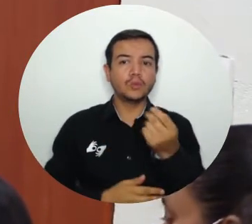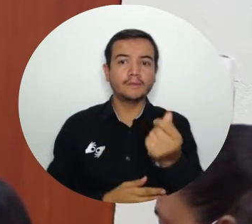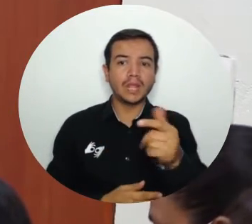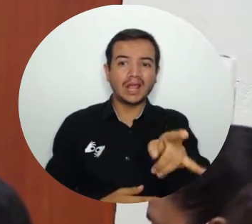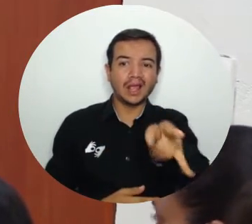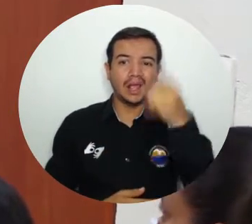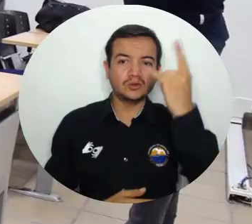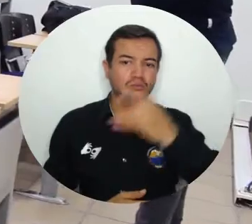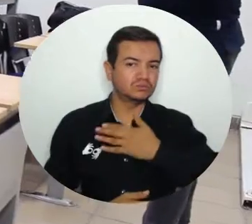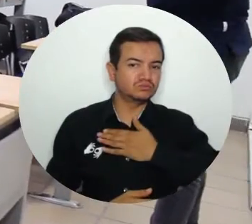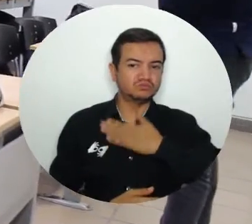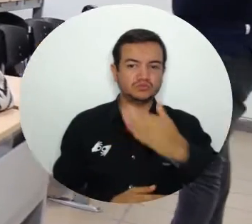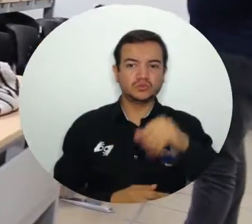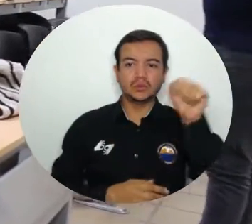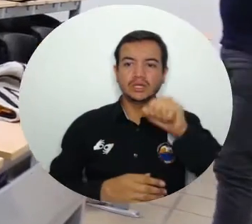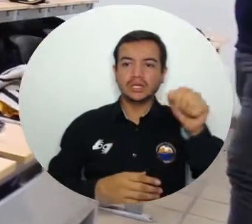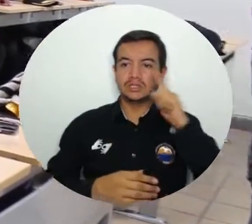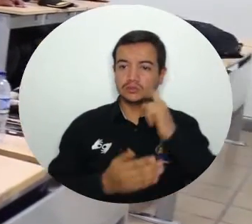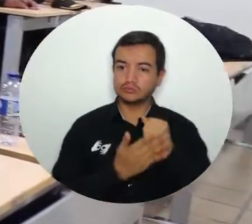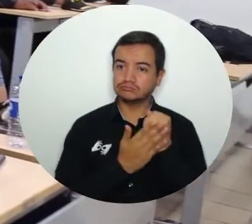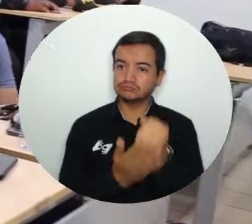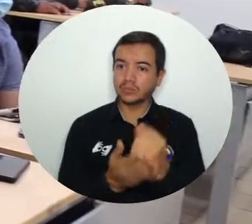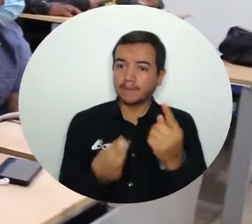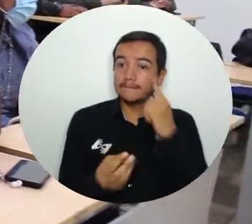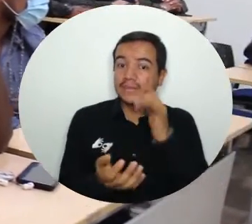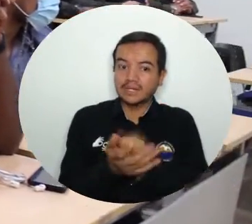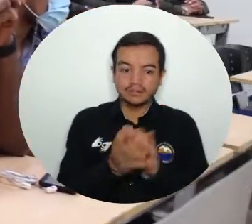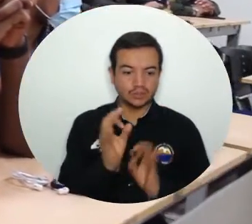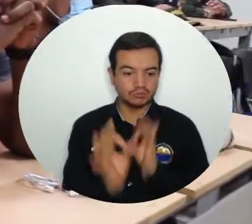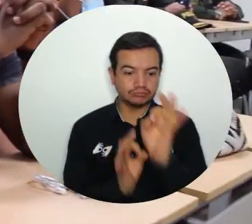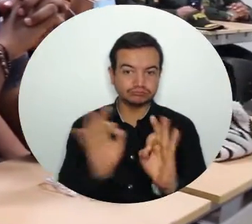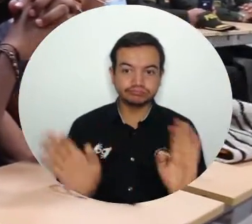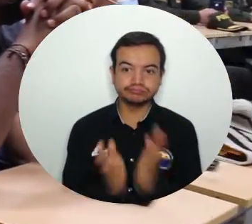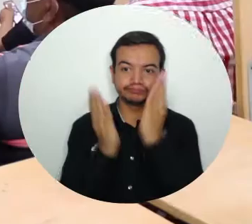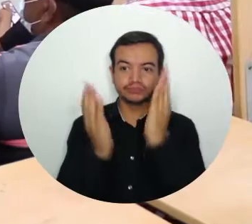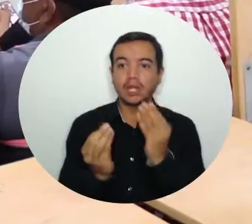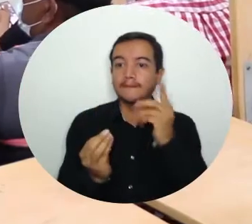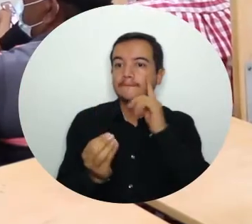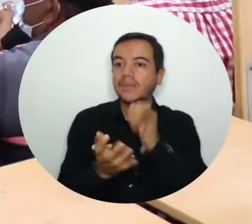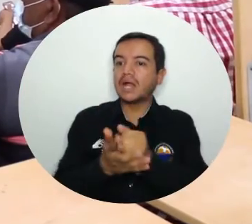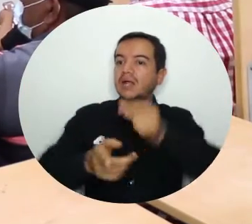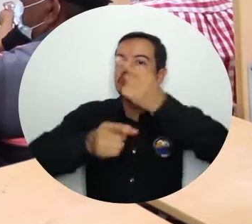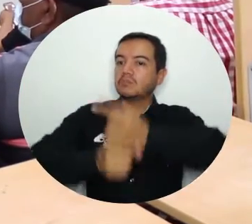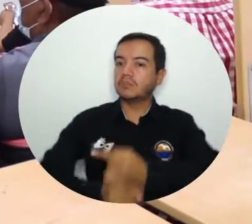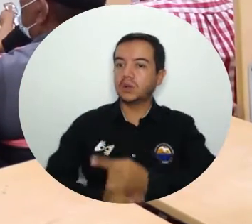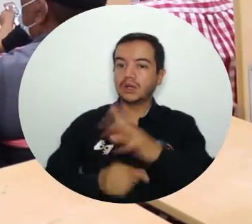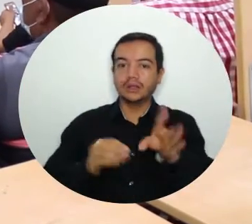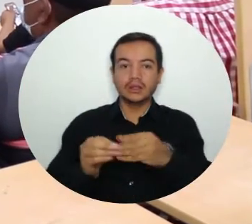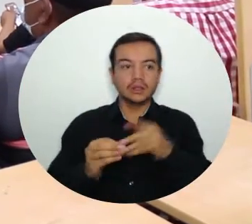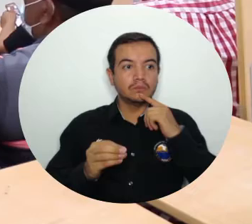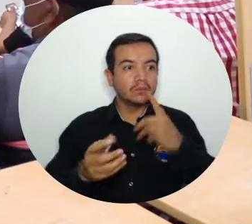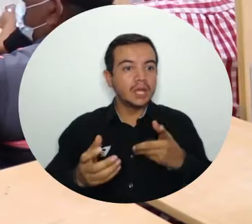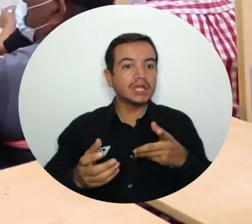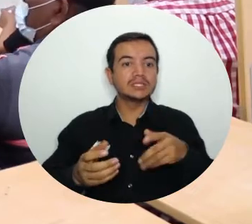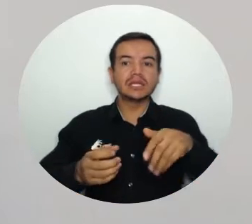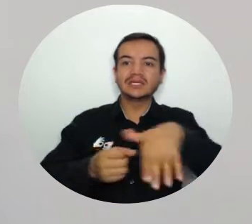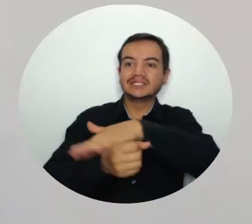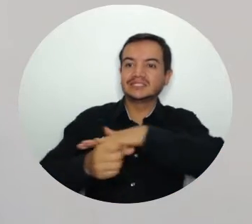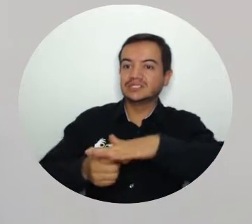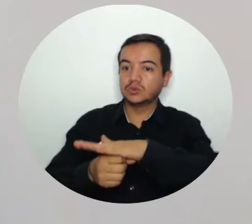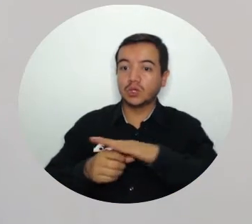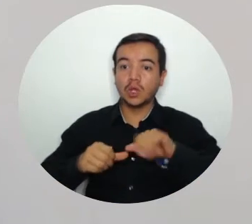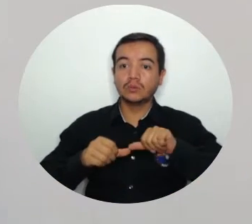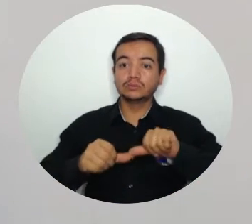necesarios para implementar acciones propias a hacer estas mejorías, para que se materialicen y sobre todo para que se puedan mantener